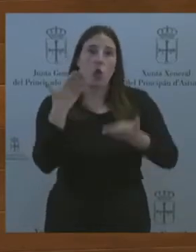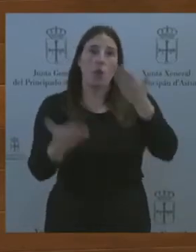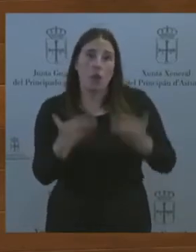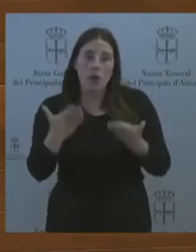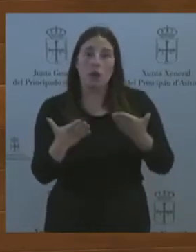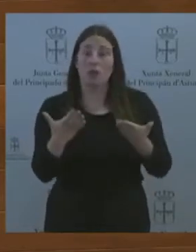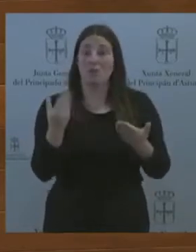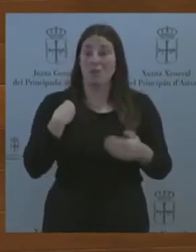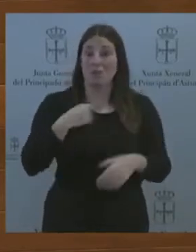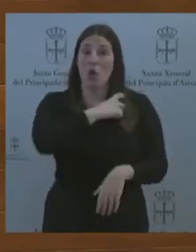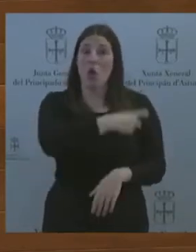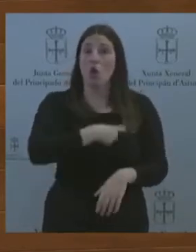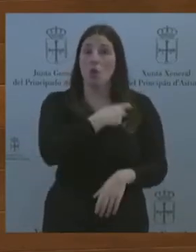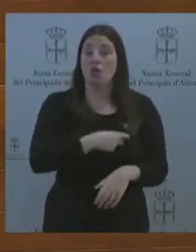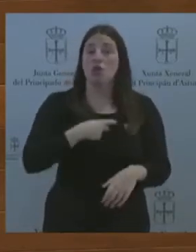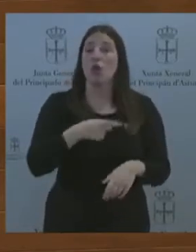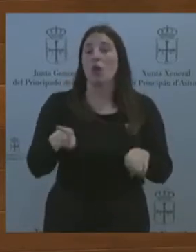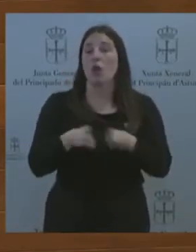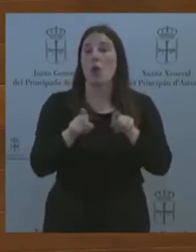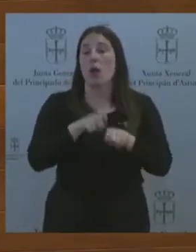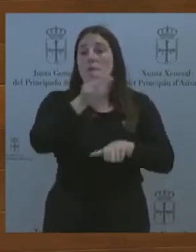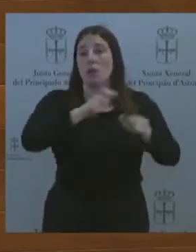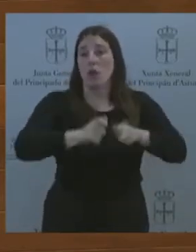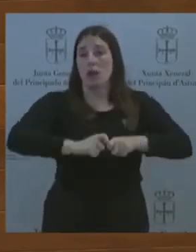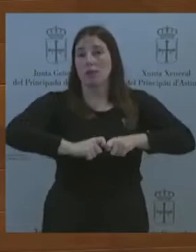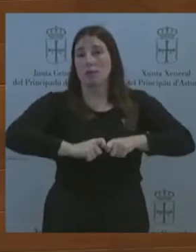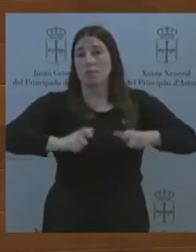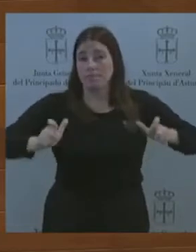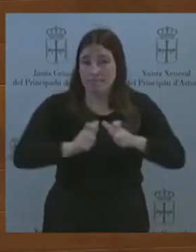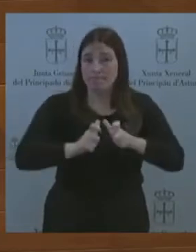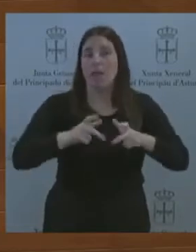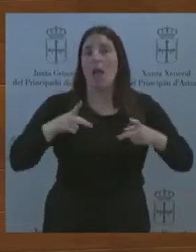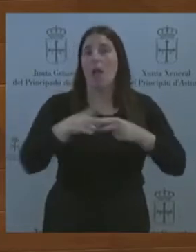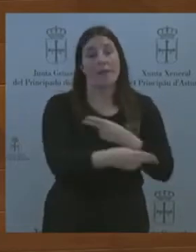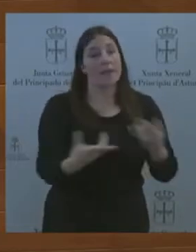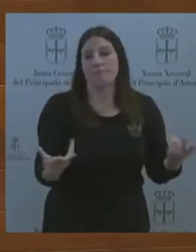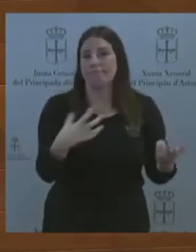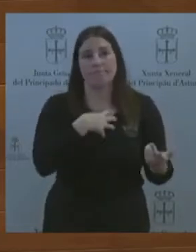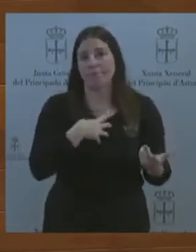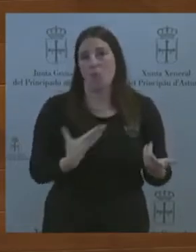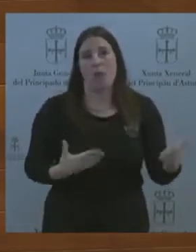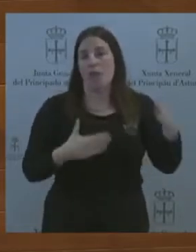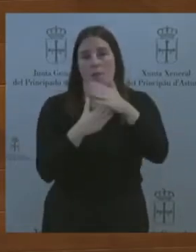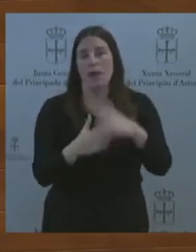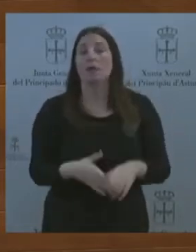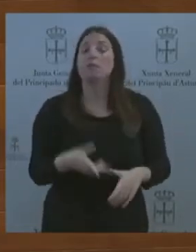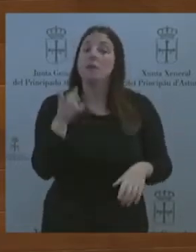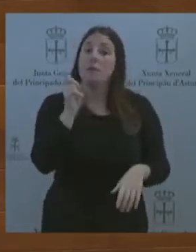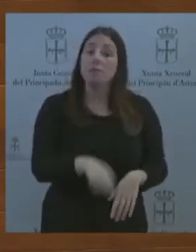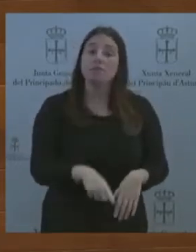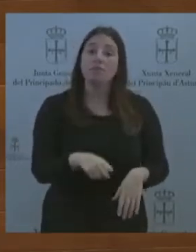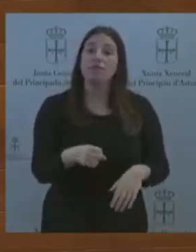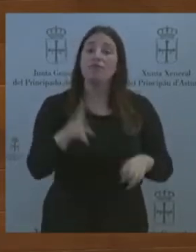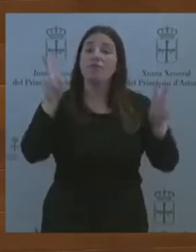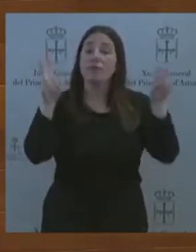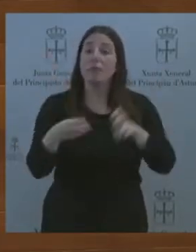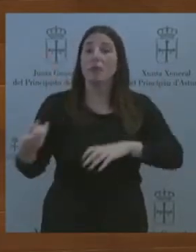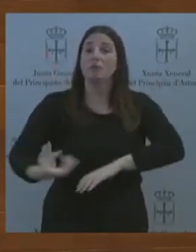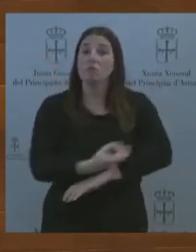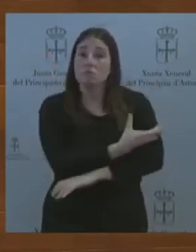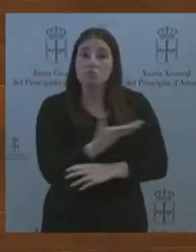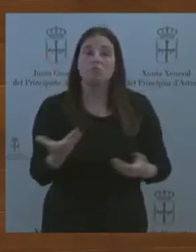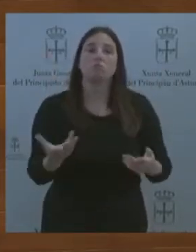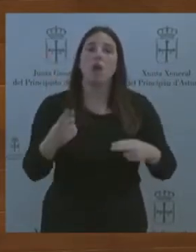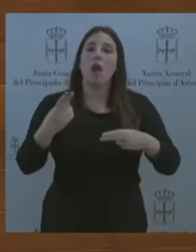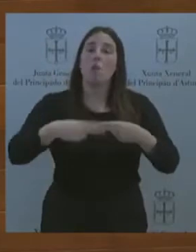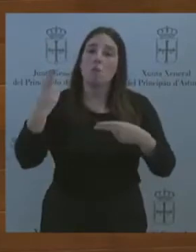Estamos de acuerdo con la necesidad de la mejora de las cercanías ferroviarias, la bonificación total del peaje de Huerna, el plan de vías, accesos al